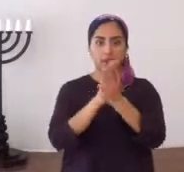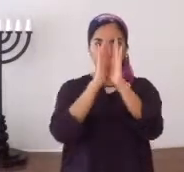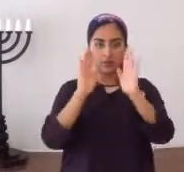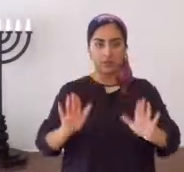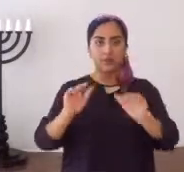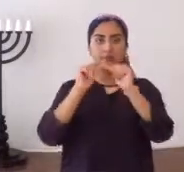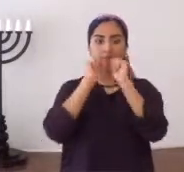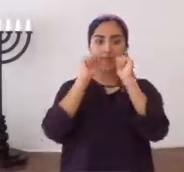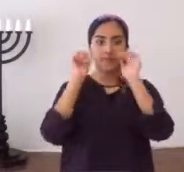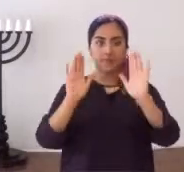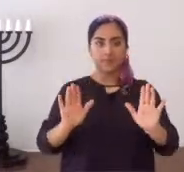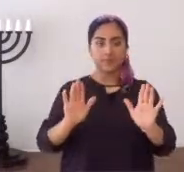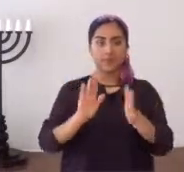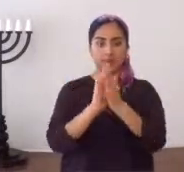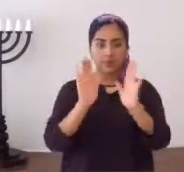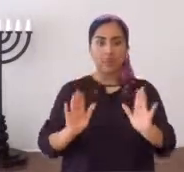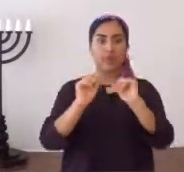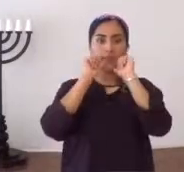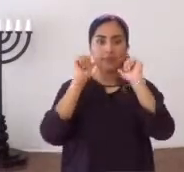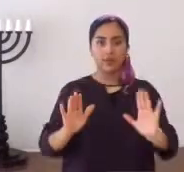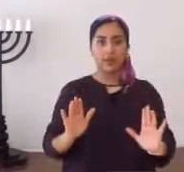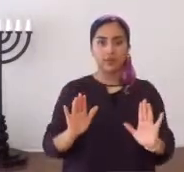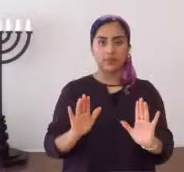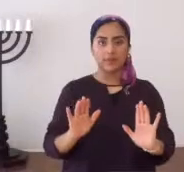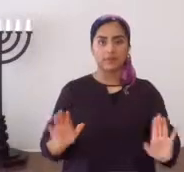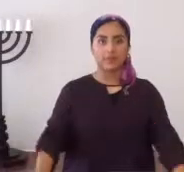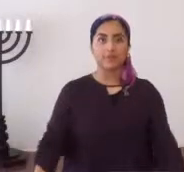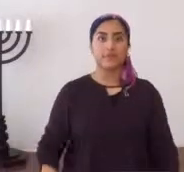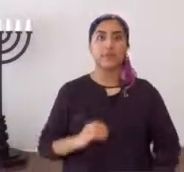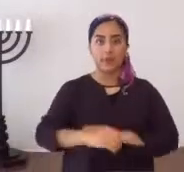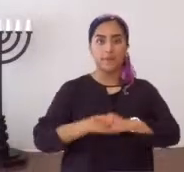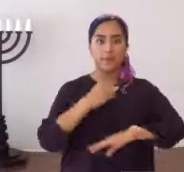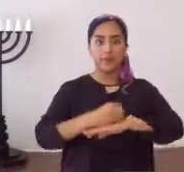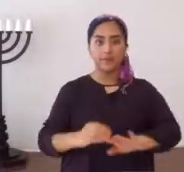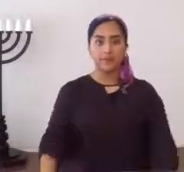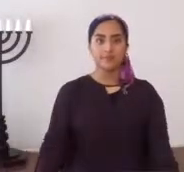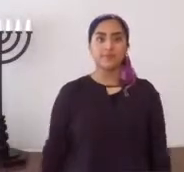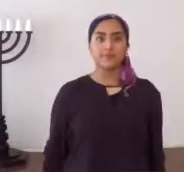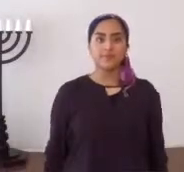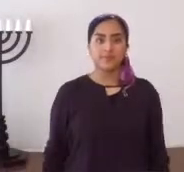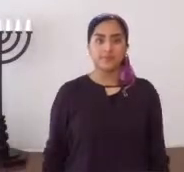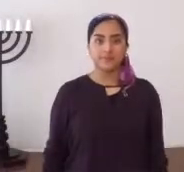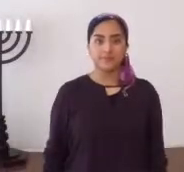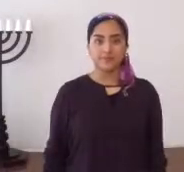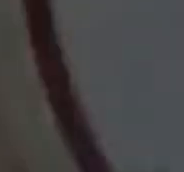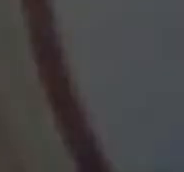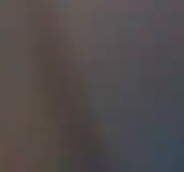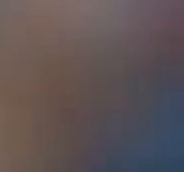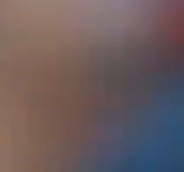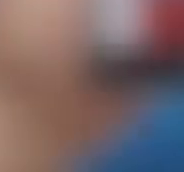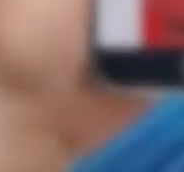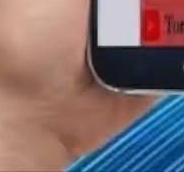prospere, en todo, Shalom, Obrajot, paz, y bendiciones, Amén.